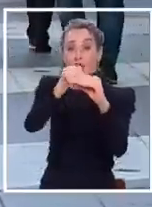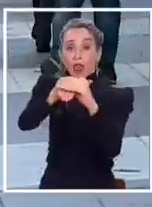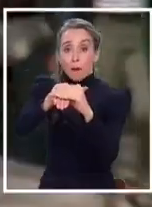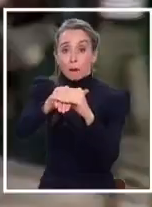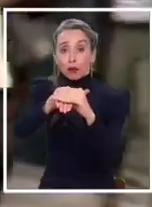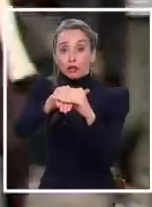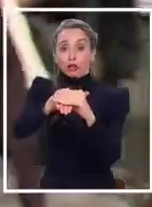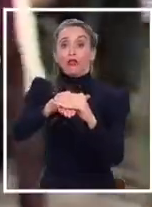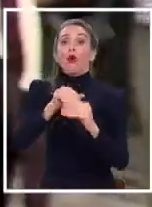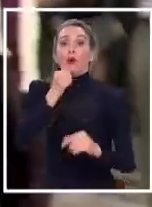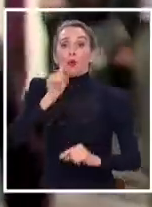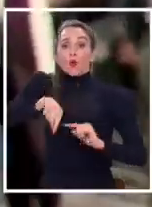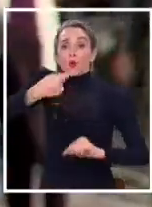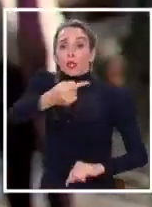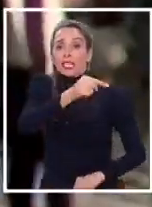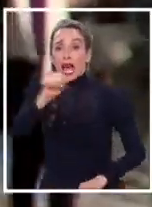durante las próximas semanas.